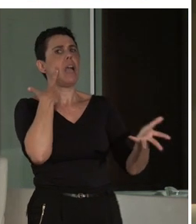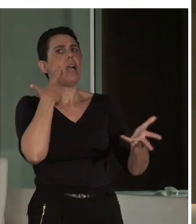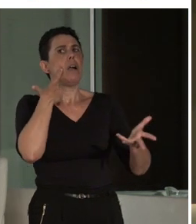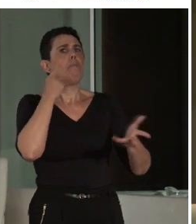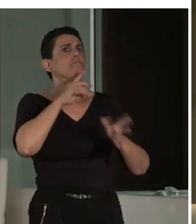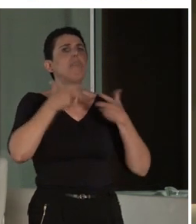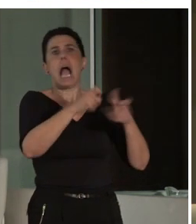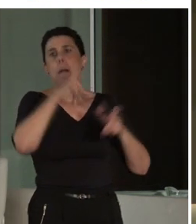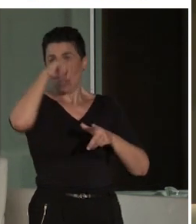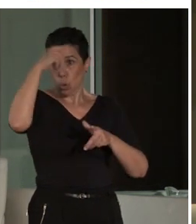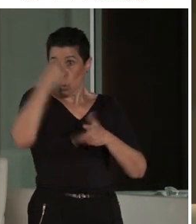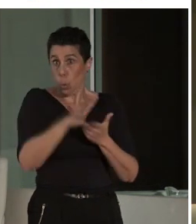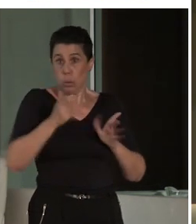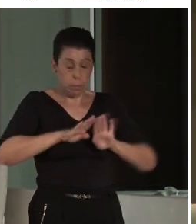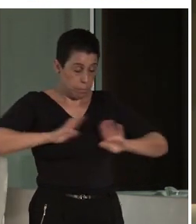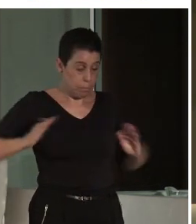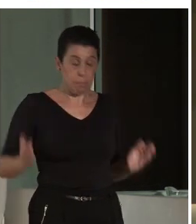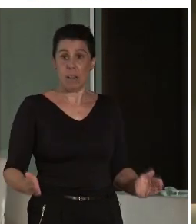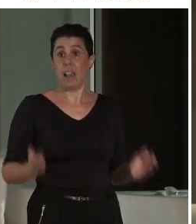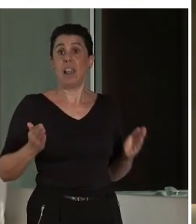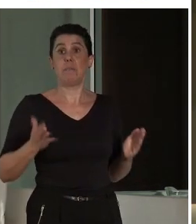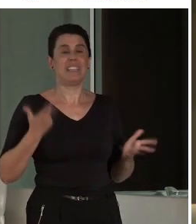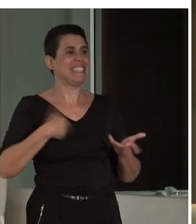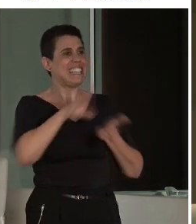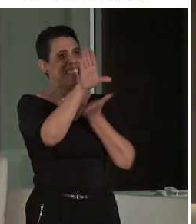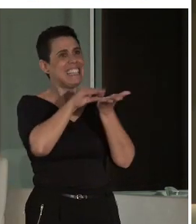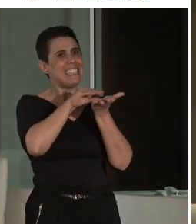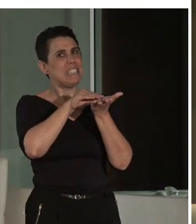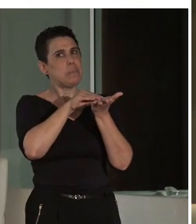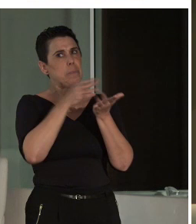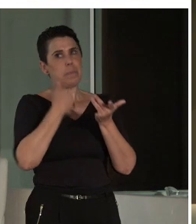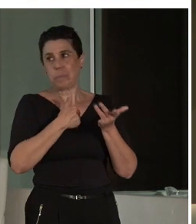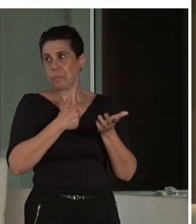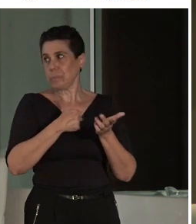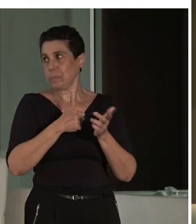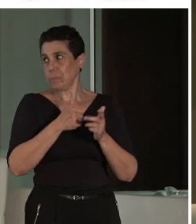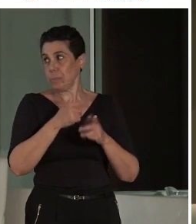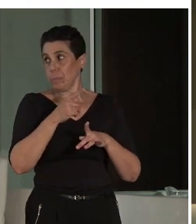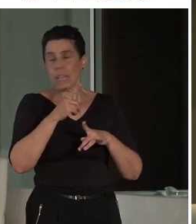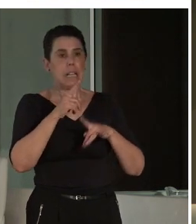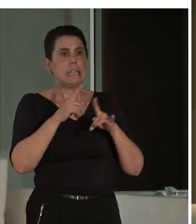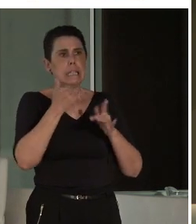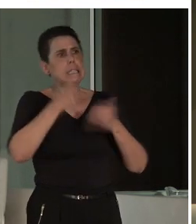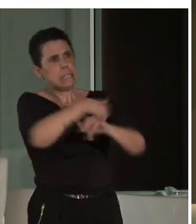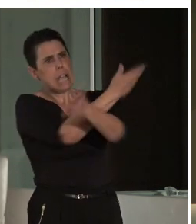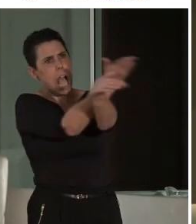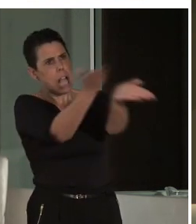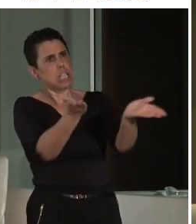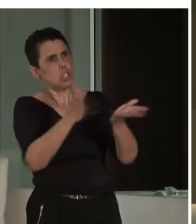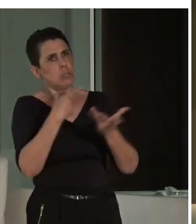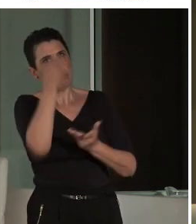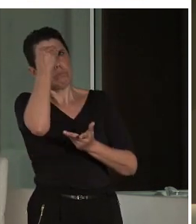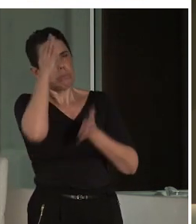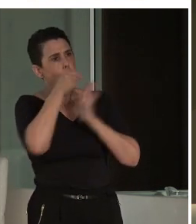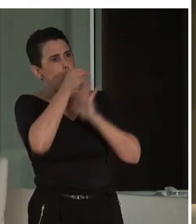En la mesa, no sé, yo creo que recogimos todos algunos elementos y principios que han quedado